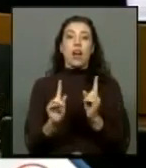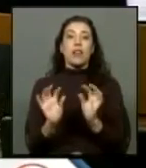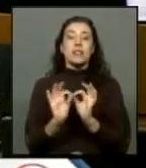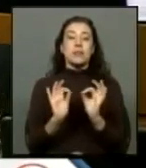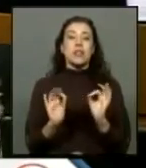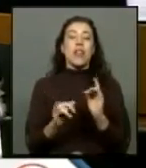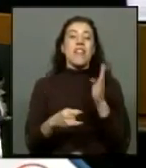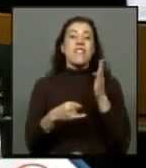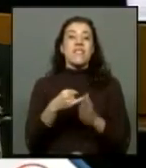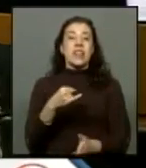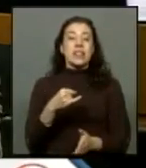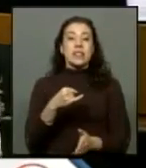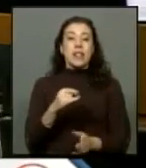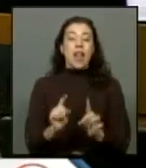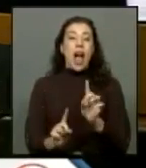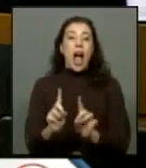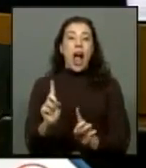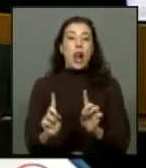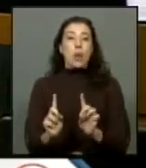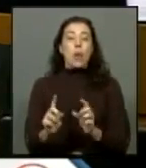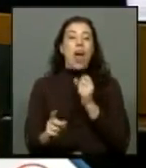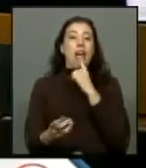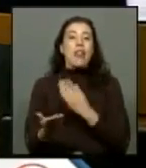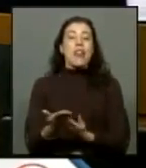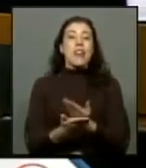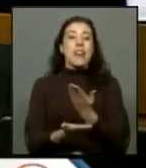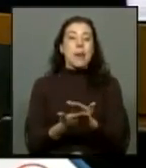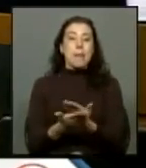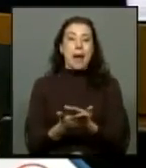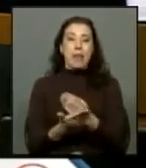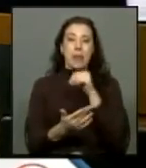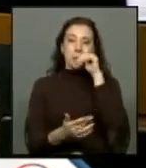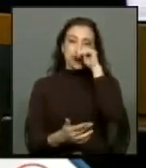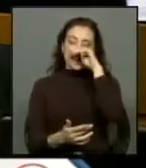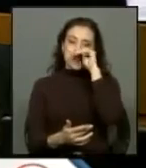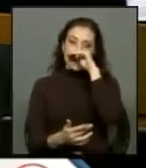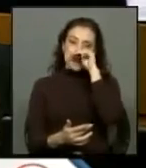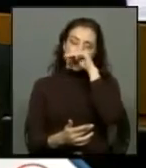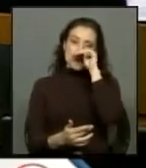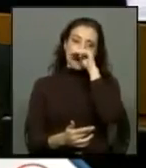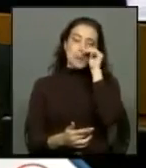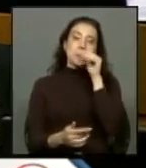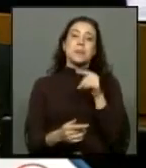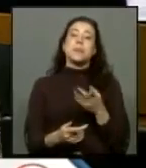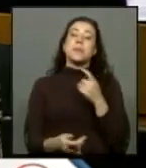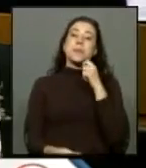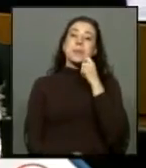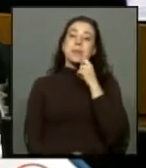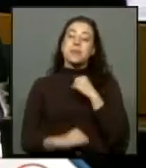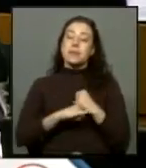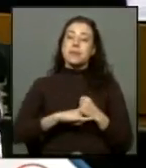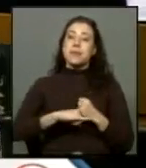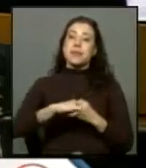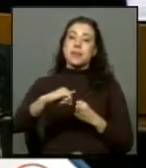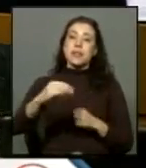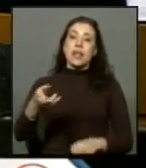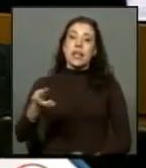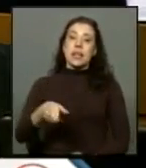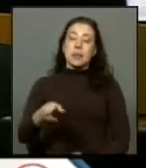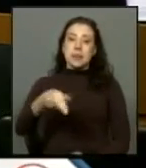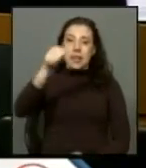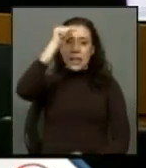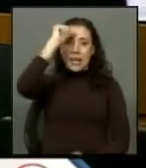prescripción ante alguna de las demandas que ya han interpuesto lo que de alguna manera perpetúa y repite el